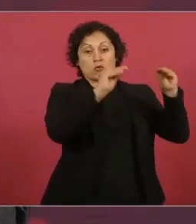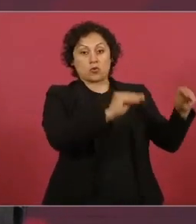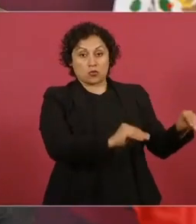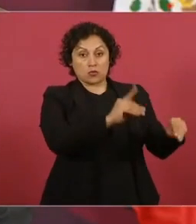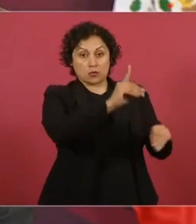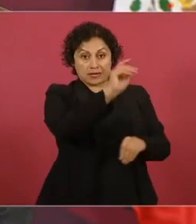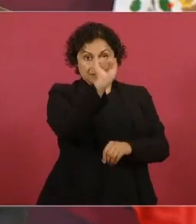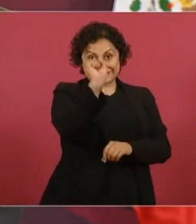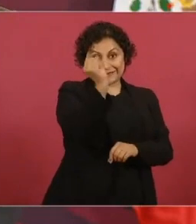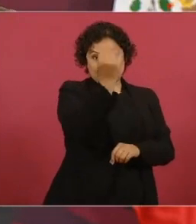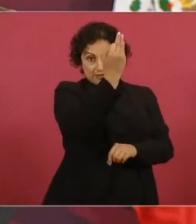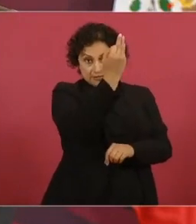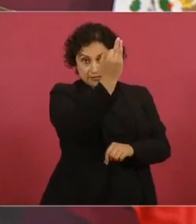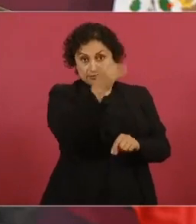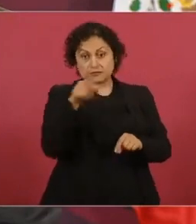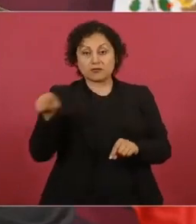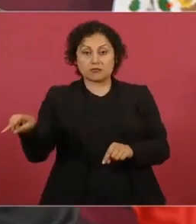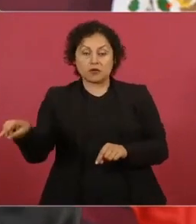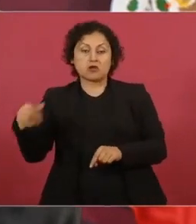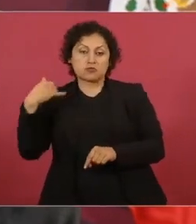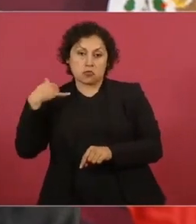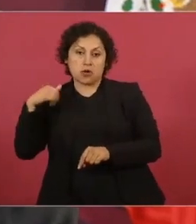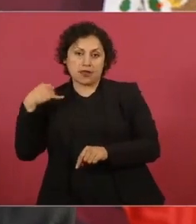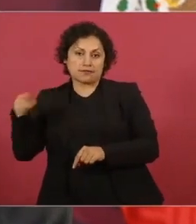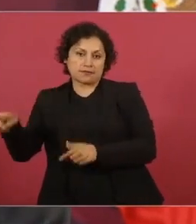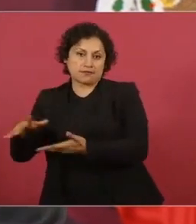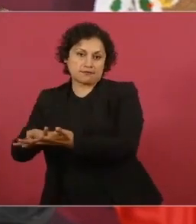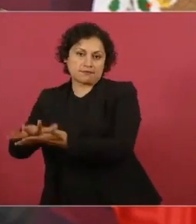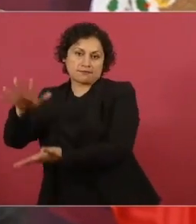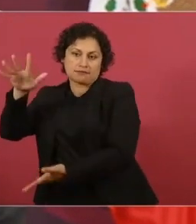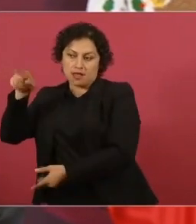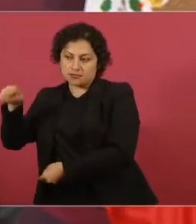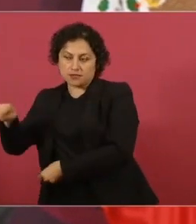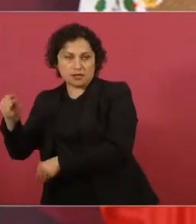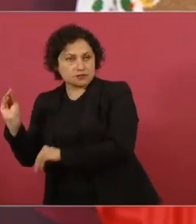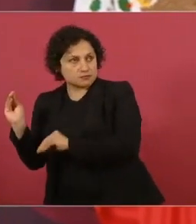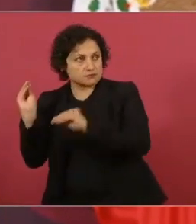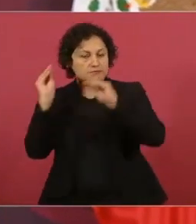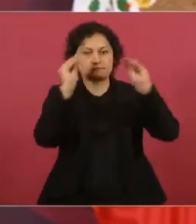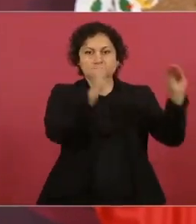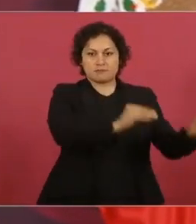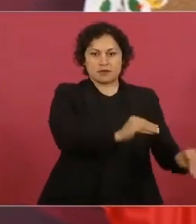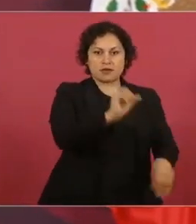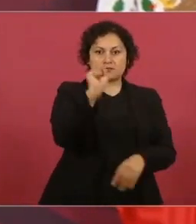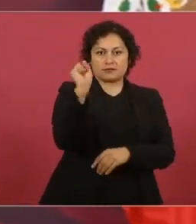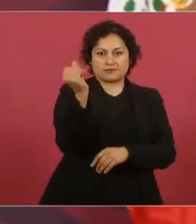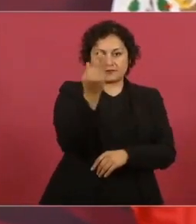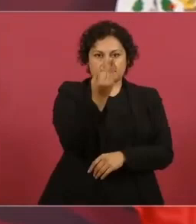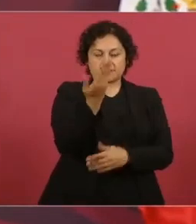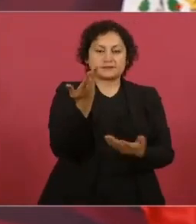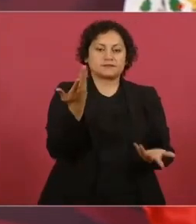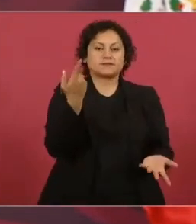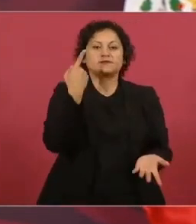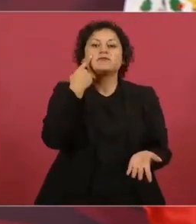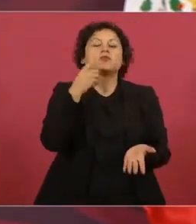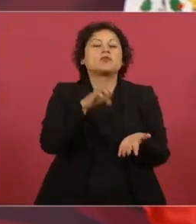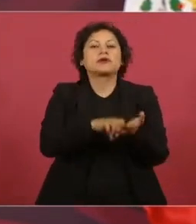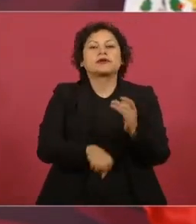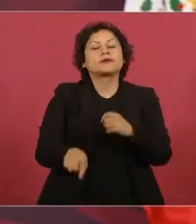son de Yucatán así como en Nueva York de Puebla